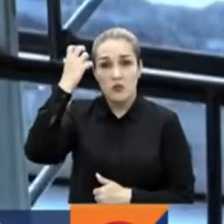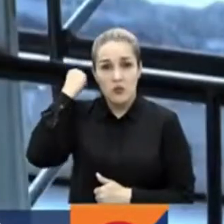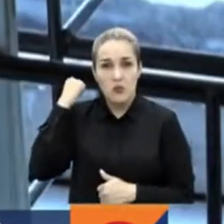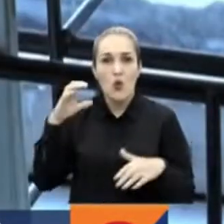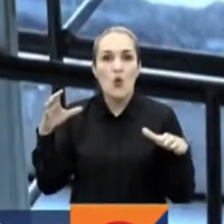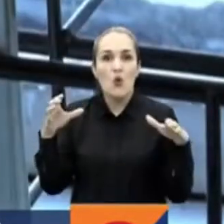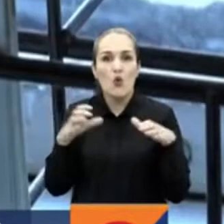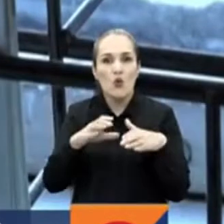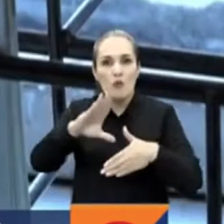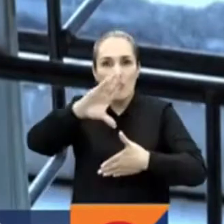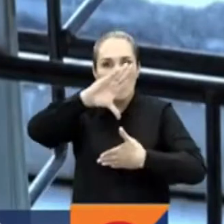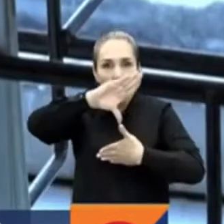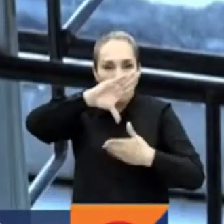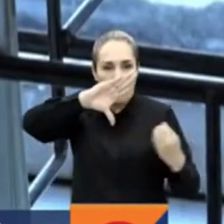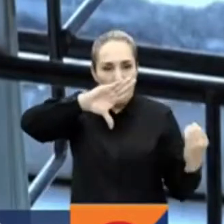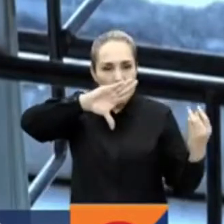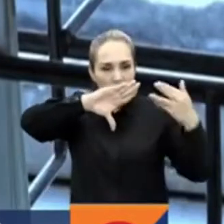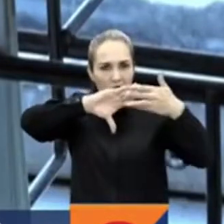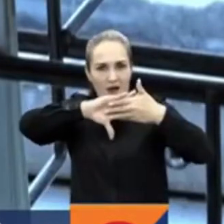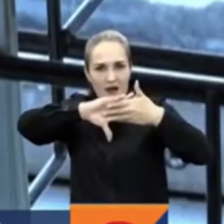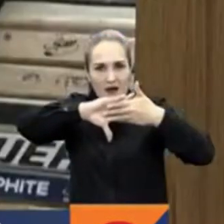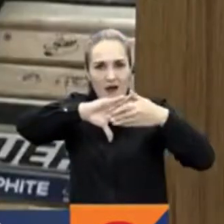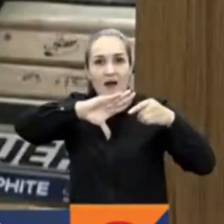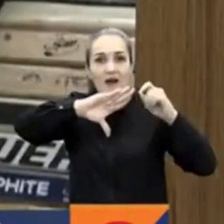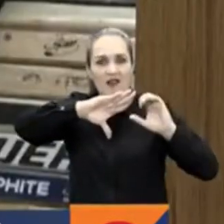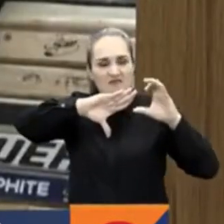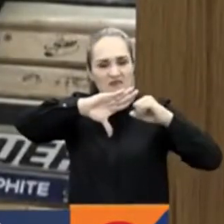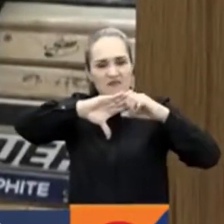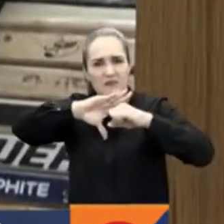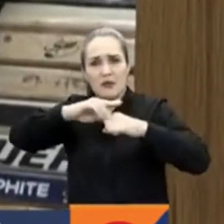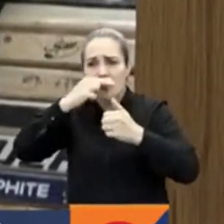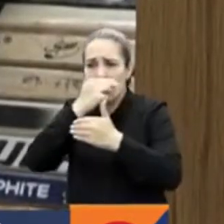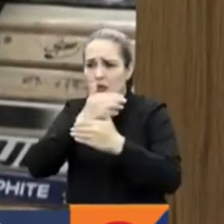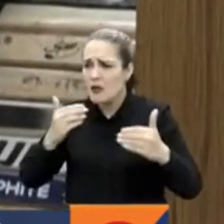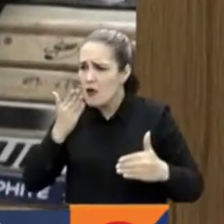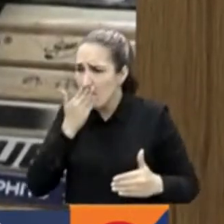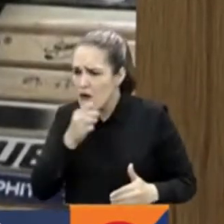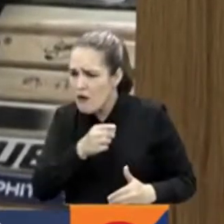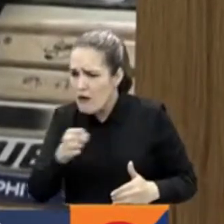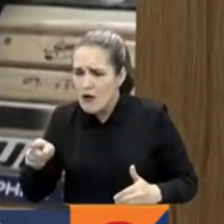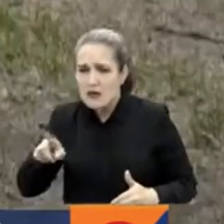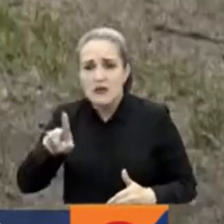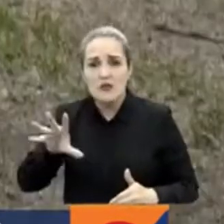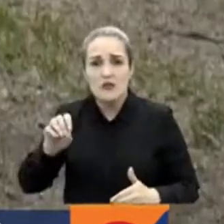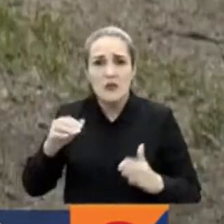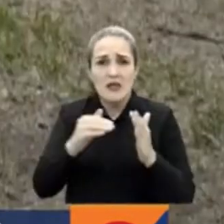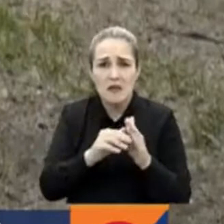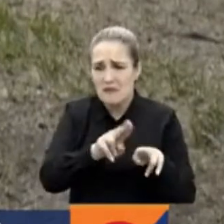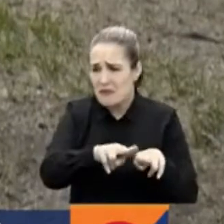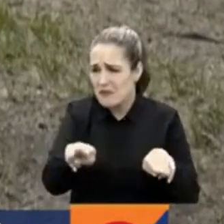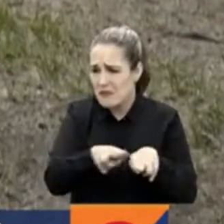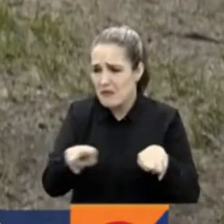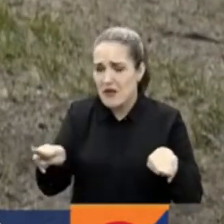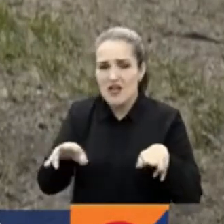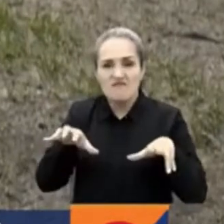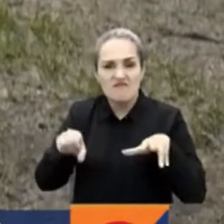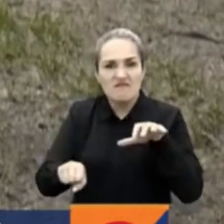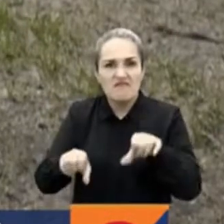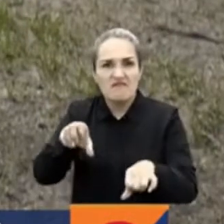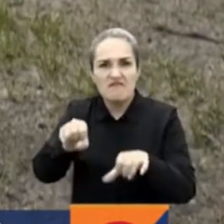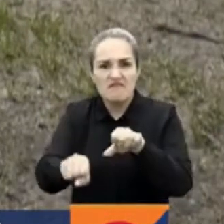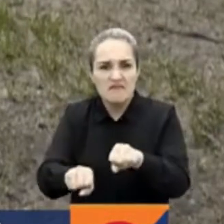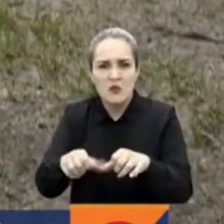del descubrimiento de sepulturas de unos 150 mil niños indígenas, mestizos e inuits reclutados a la fuerza en